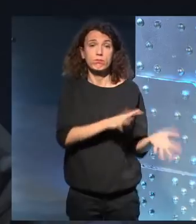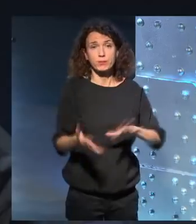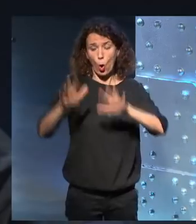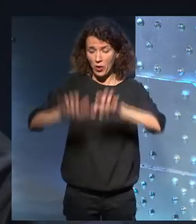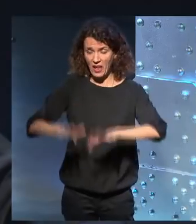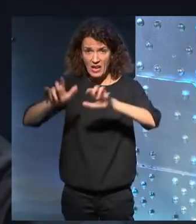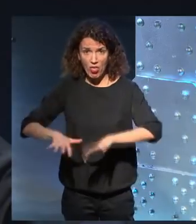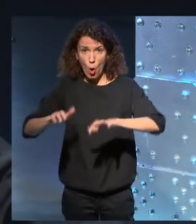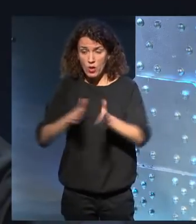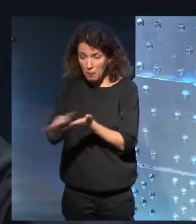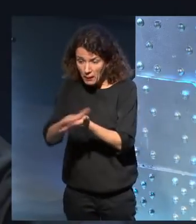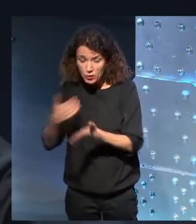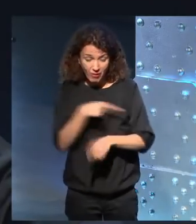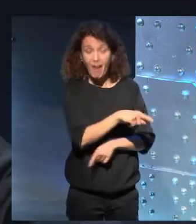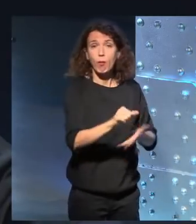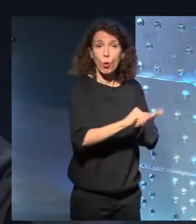y lo he impreso.